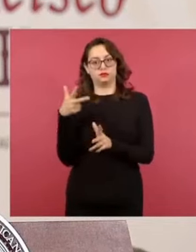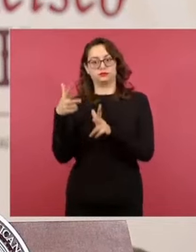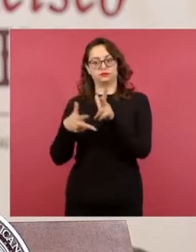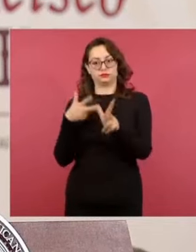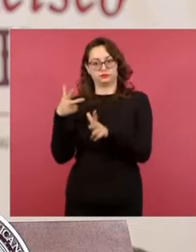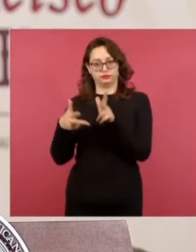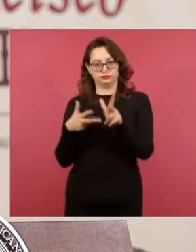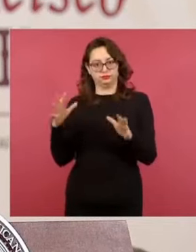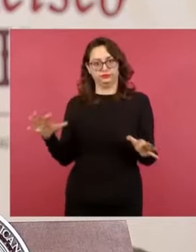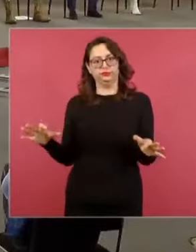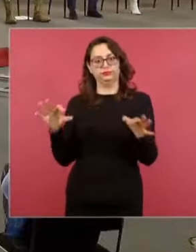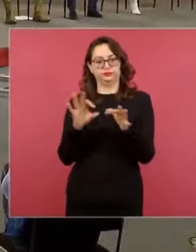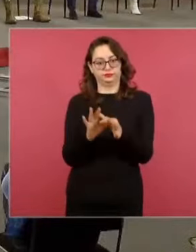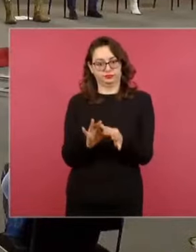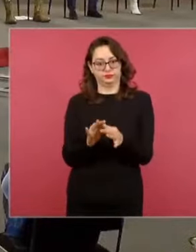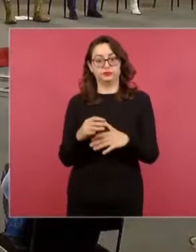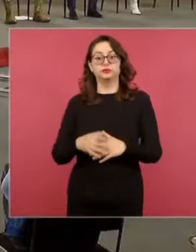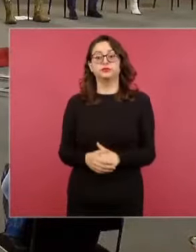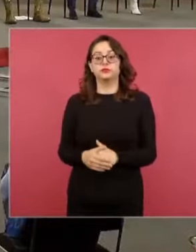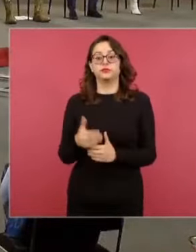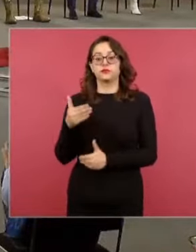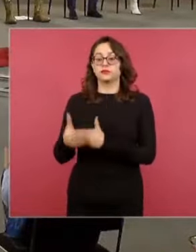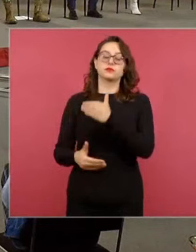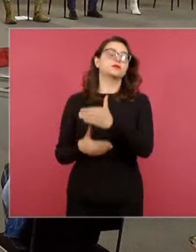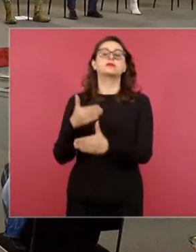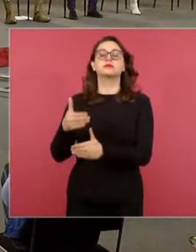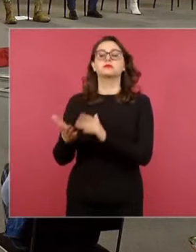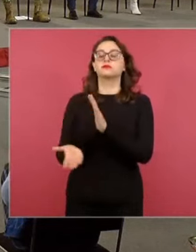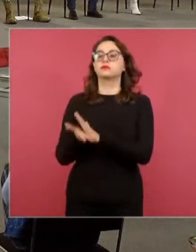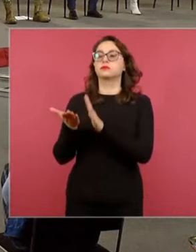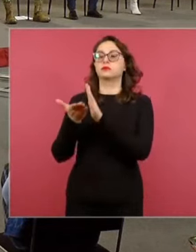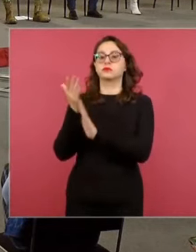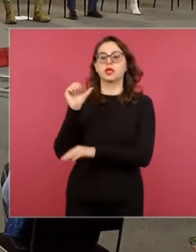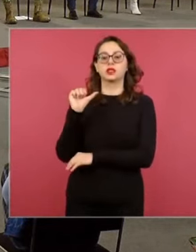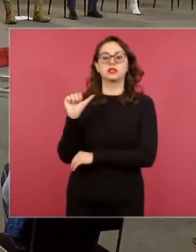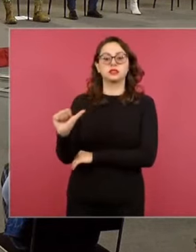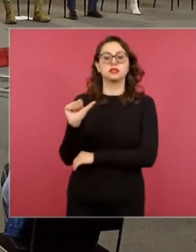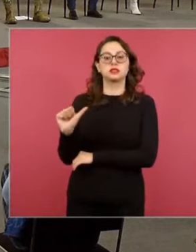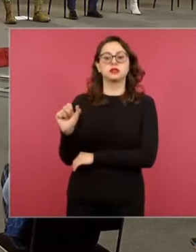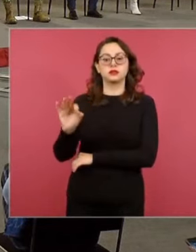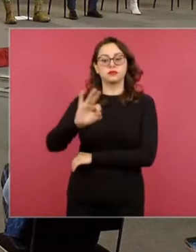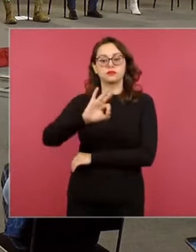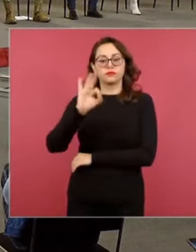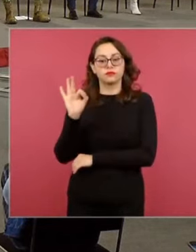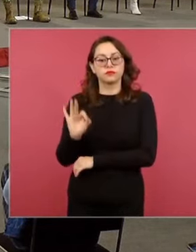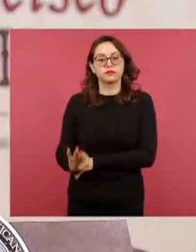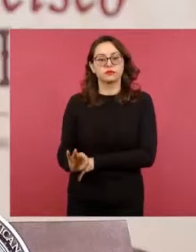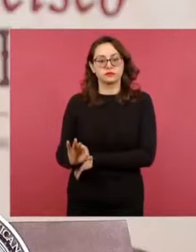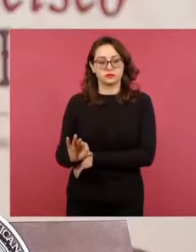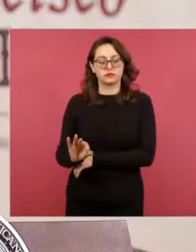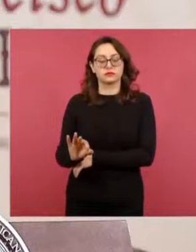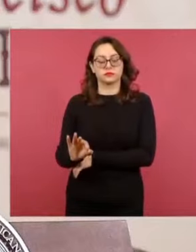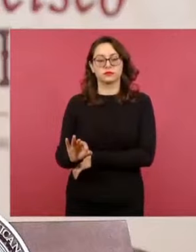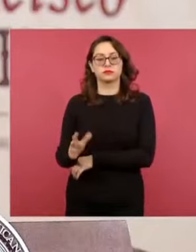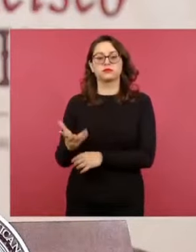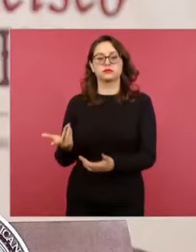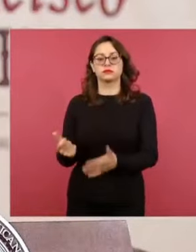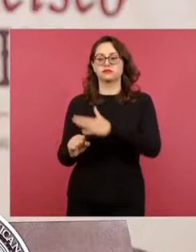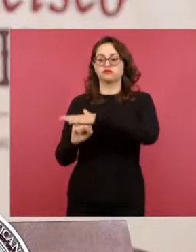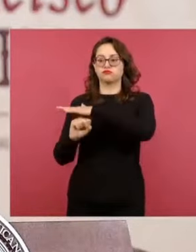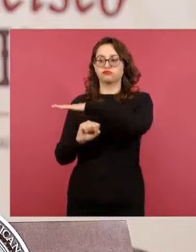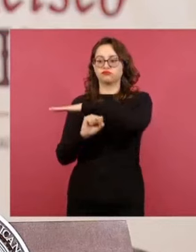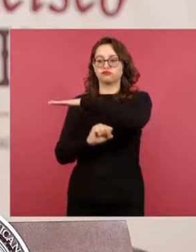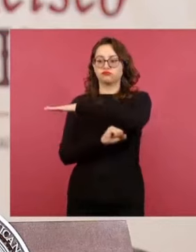Itza. Actualmente la obra presenta un avance de 16% en la ejecución de los trabajos, tales como la colocación de viguete y